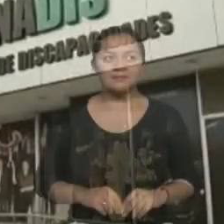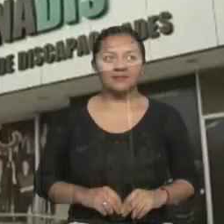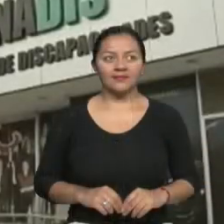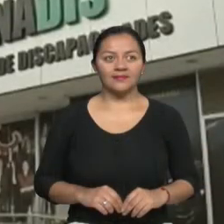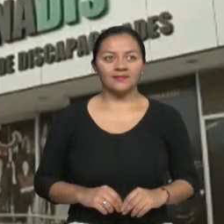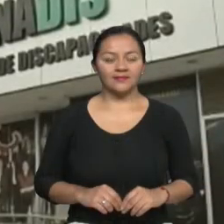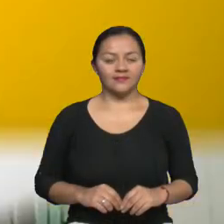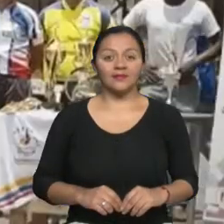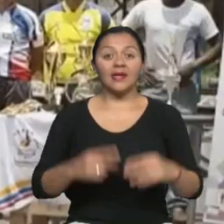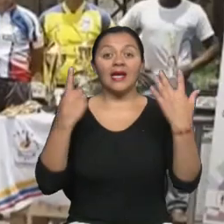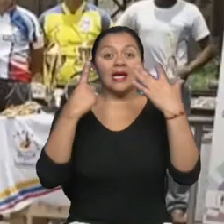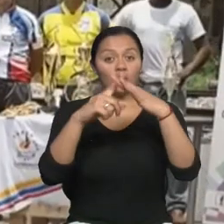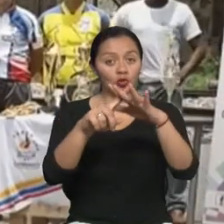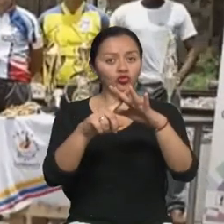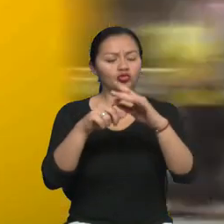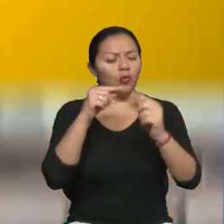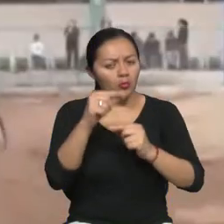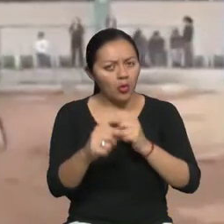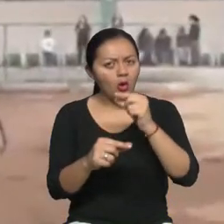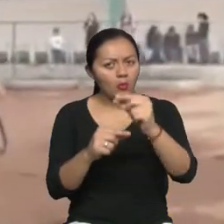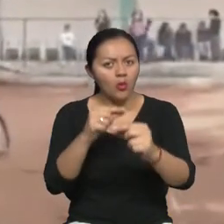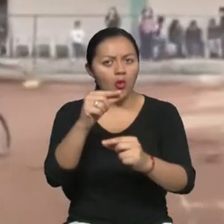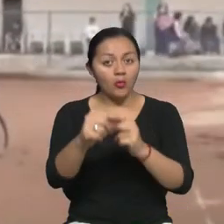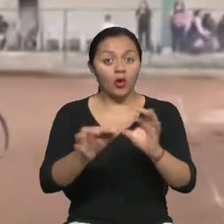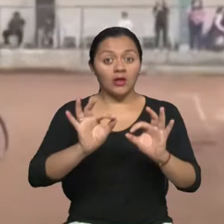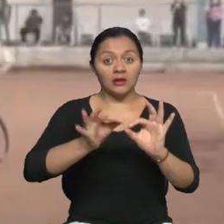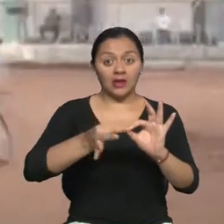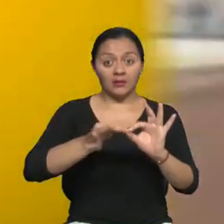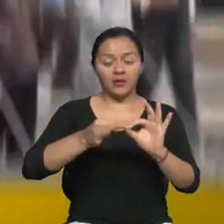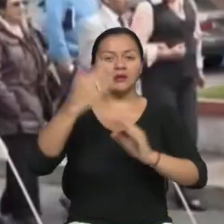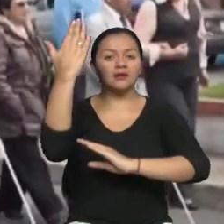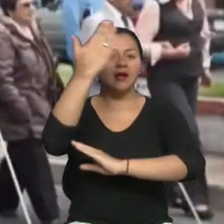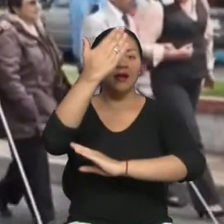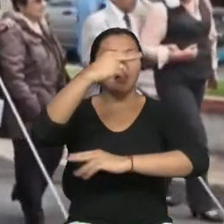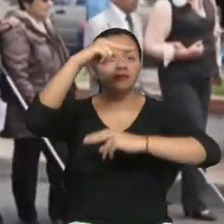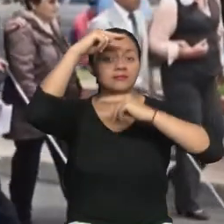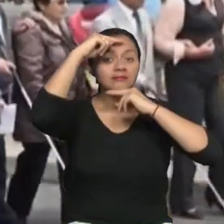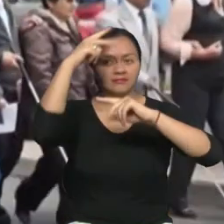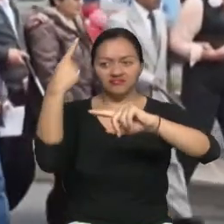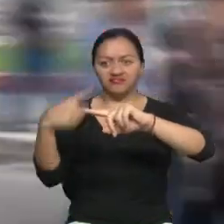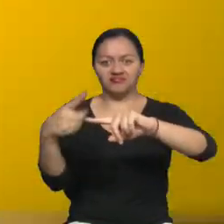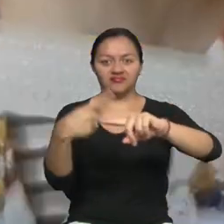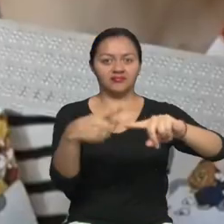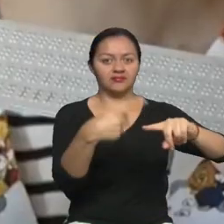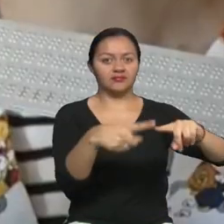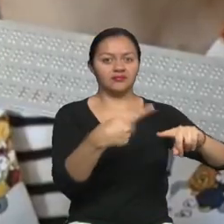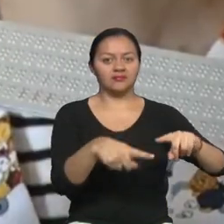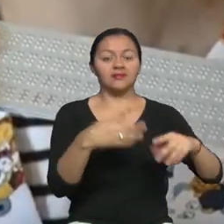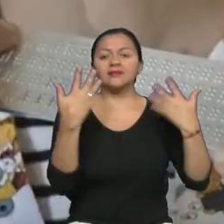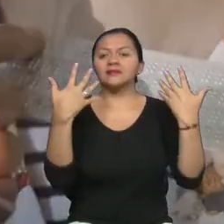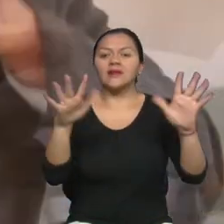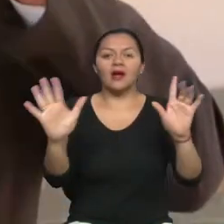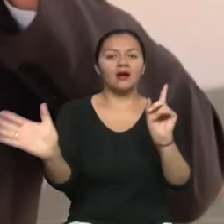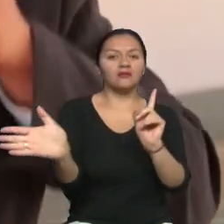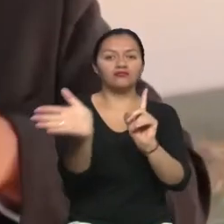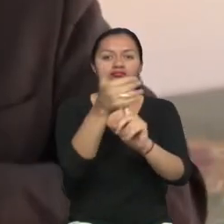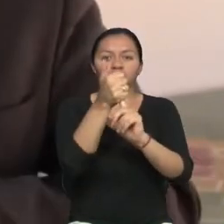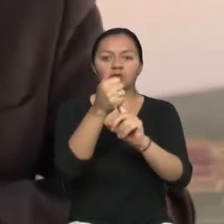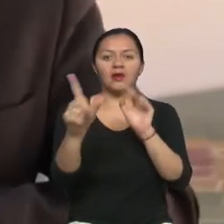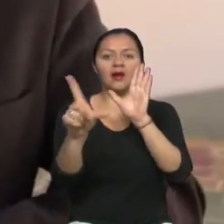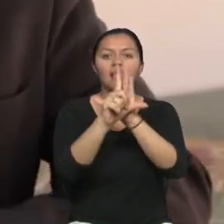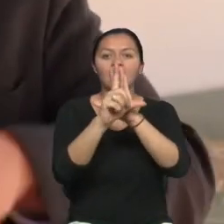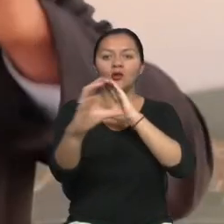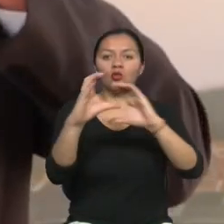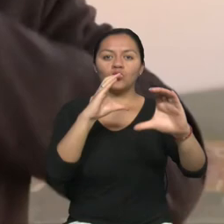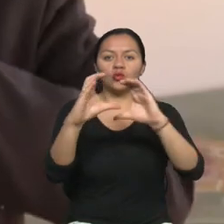La inclusión gradual de intérpretes de lengua de señas en los canales de televisión es uno de los principales logros de la ley de